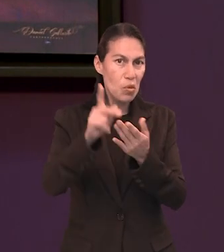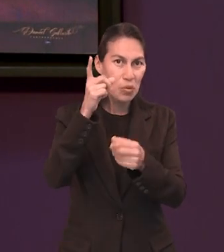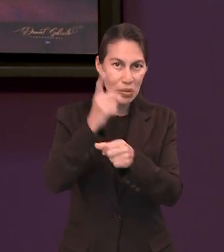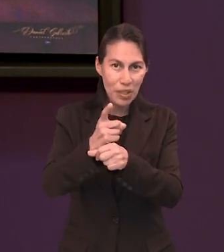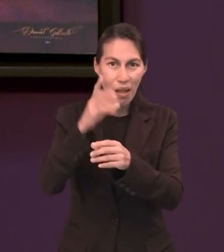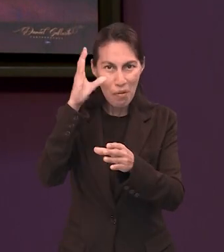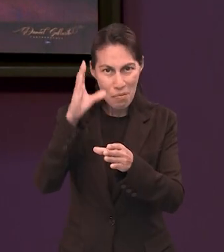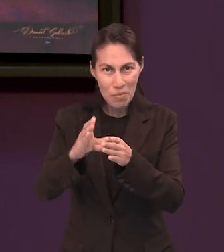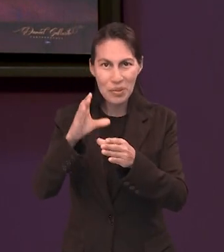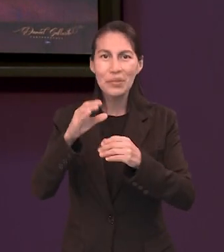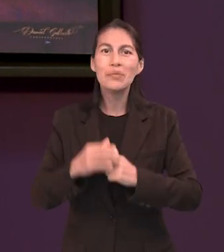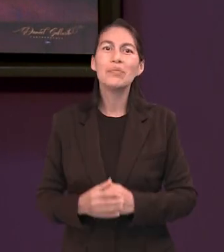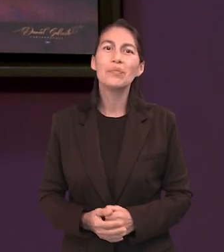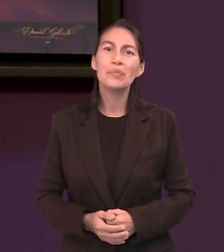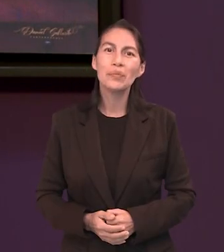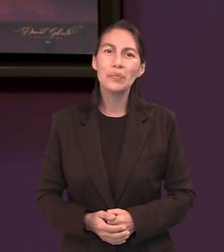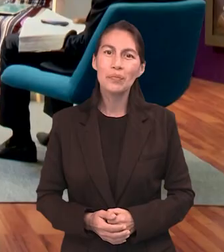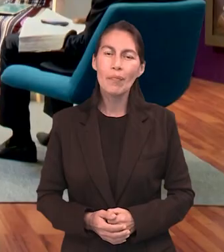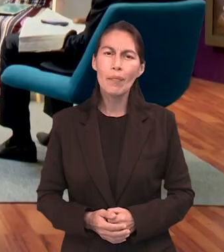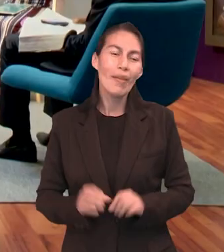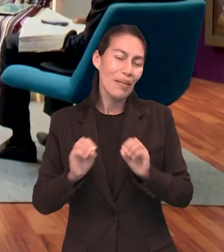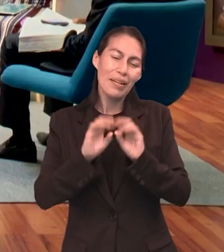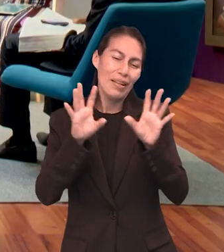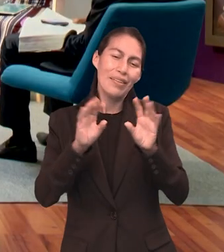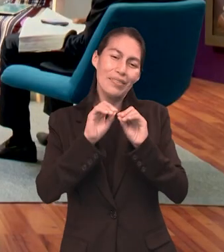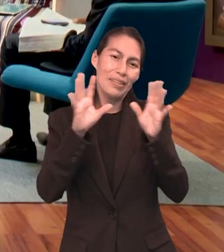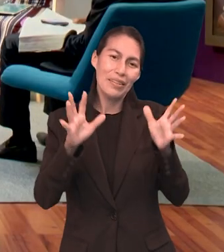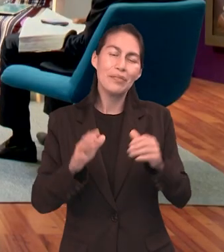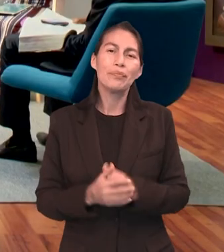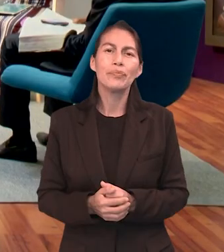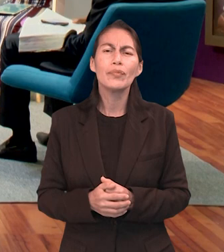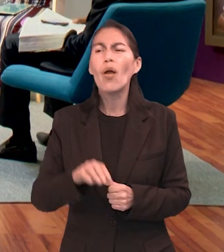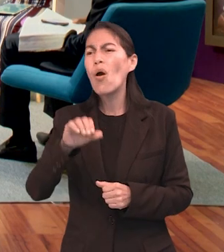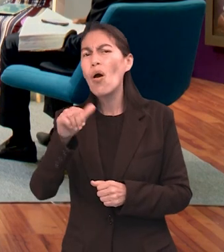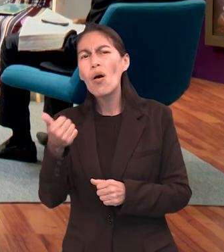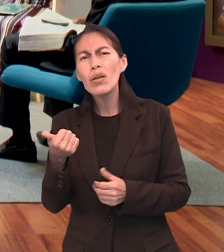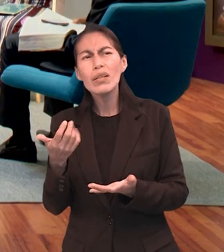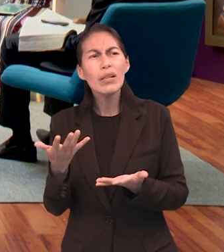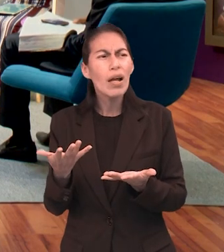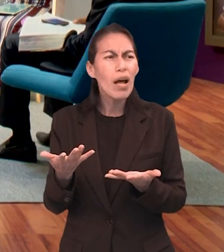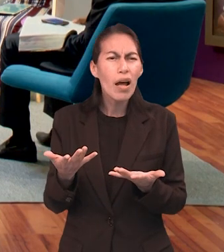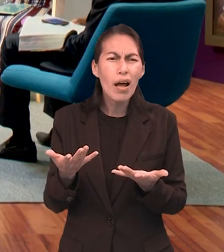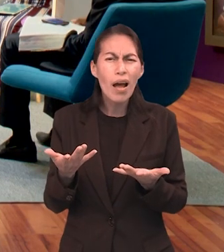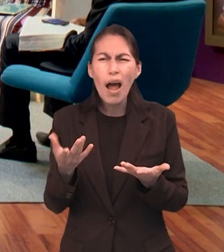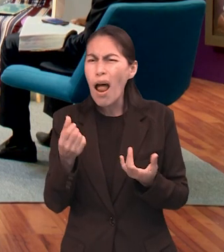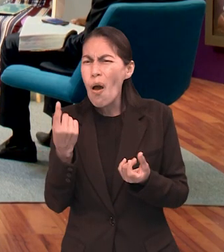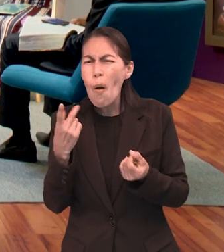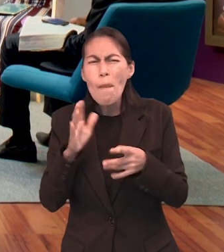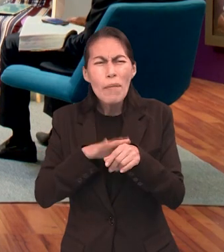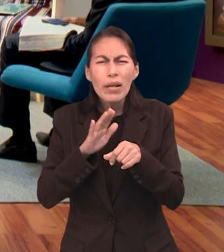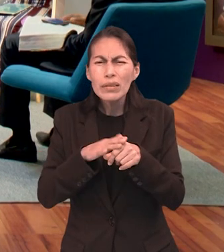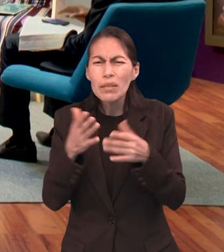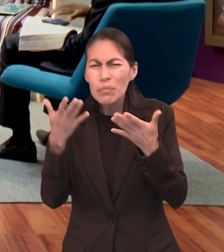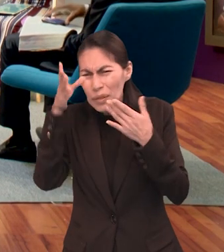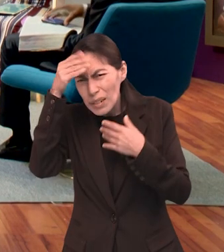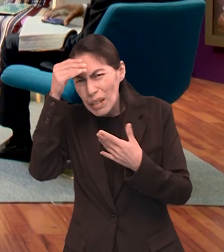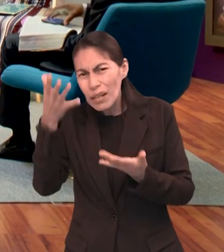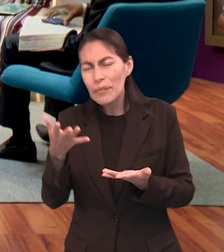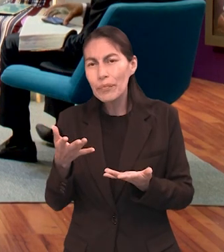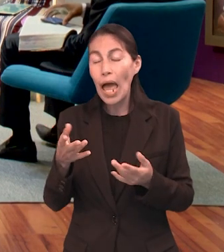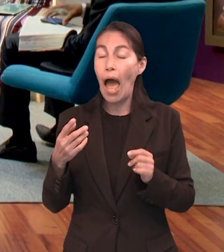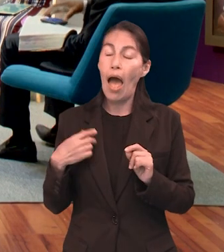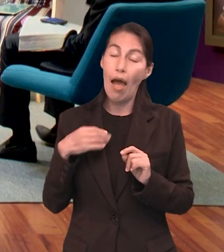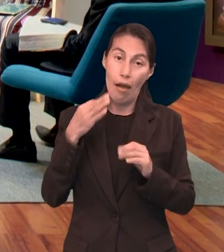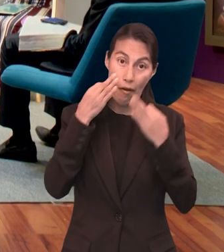cuentas. Totalmente, totalmente, claro que sí. ¿Qué otra implicación más importante podemos sacar de aquí como